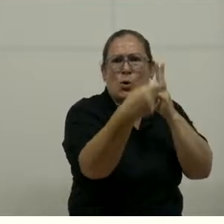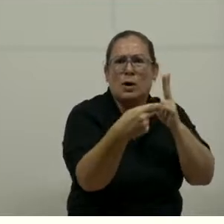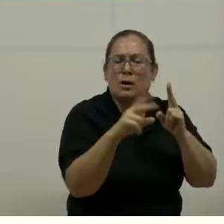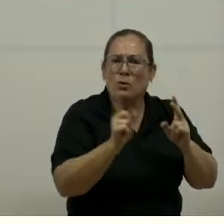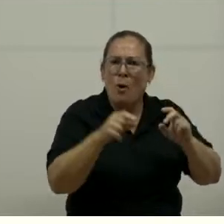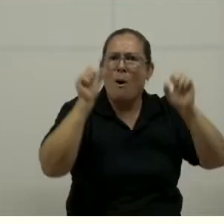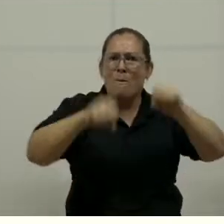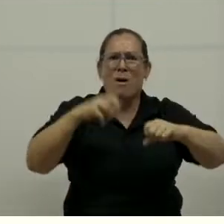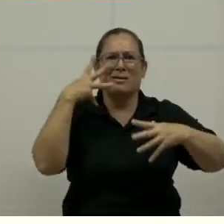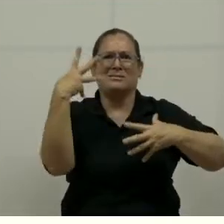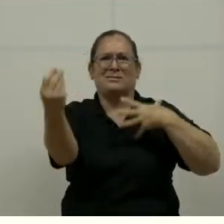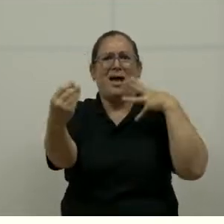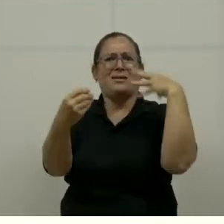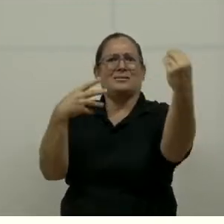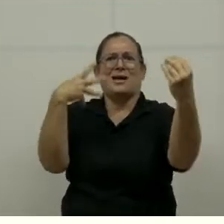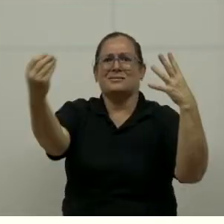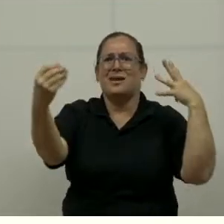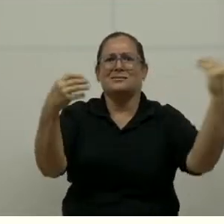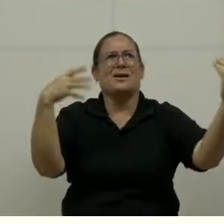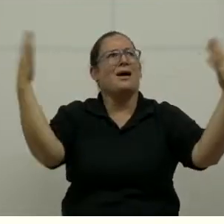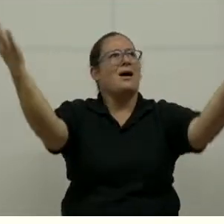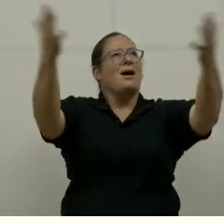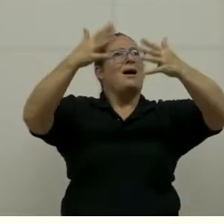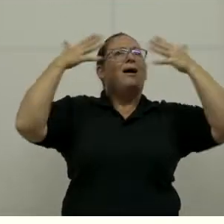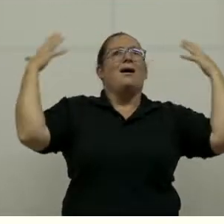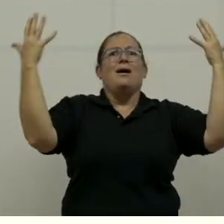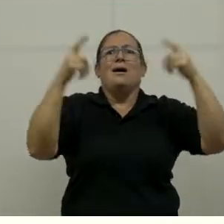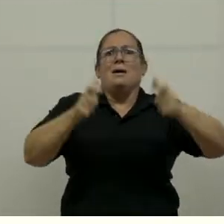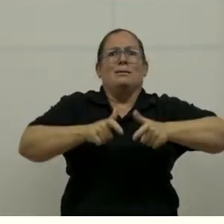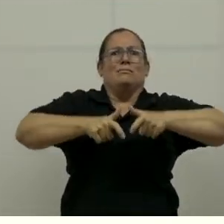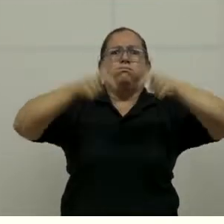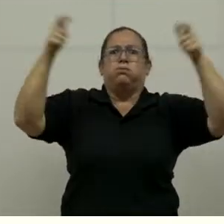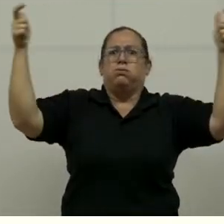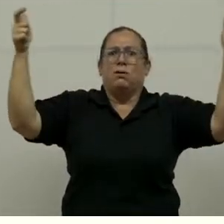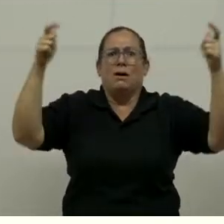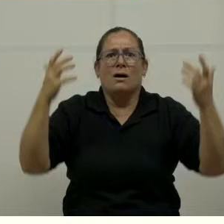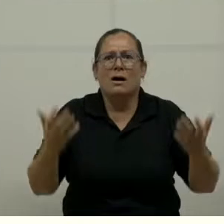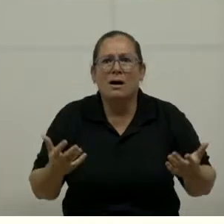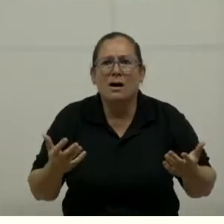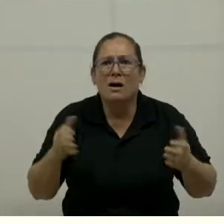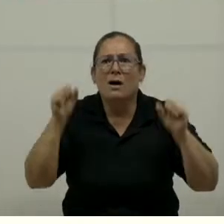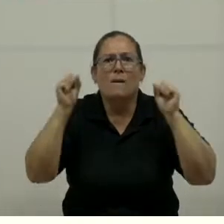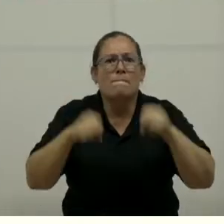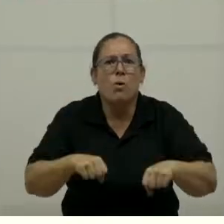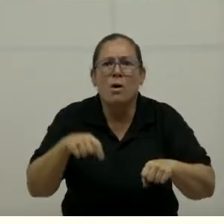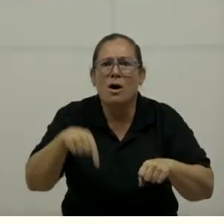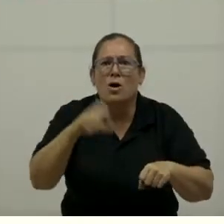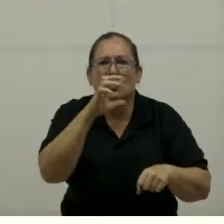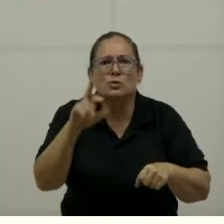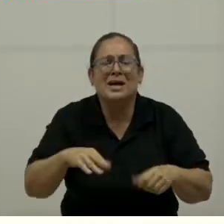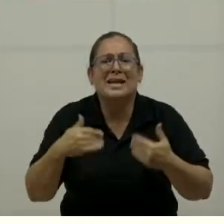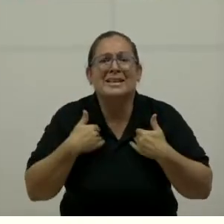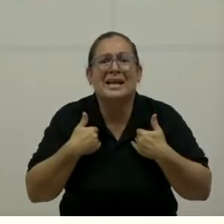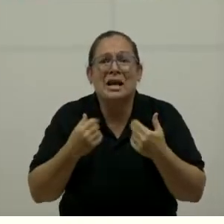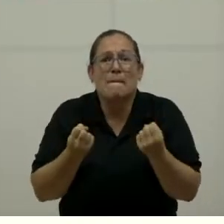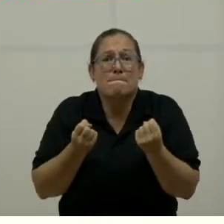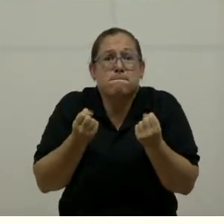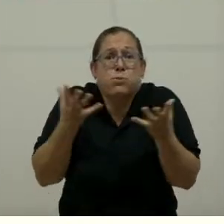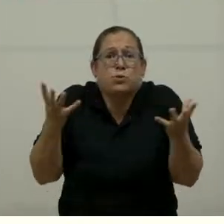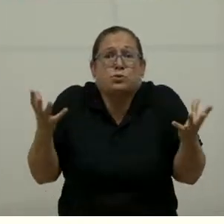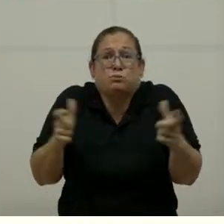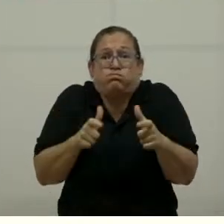actividades al aire libre. Y nosotros contamos con la zona sur más grande del mundo. A eso tenemos que sacarle muchísimo potencial. Y